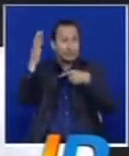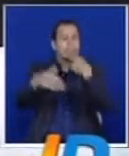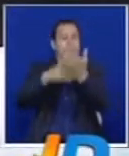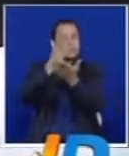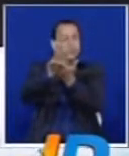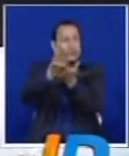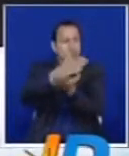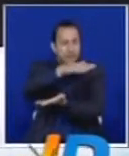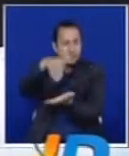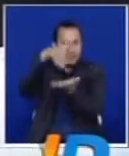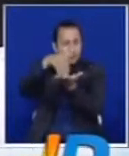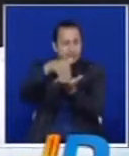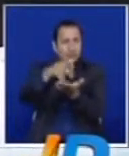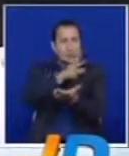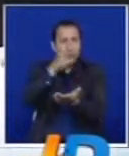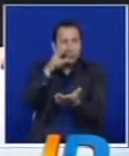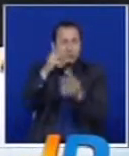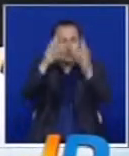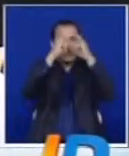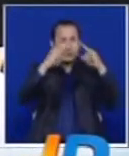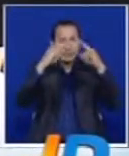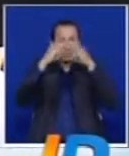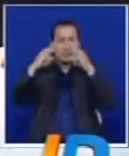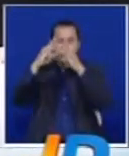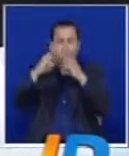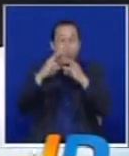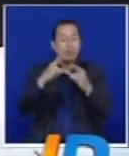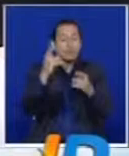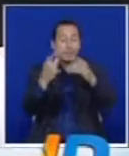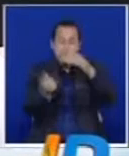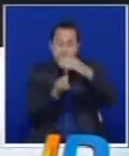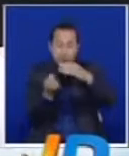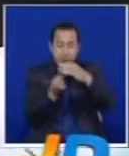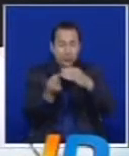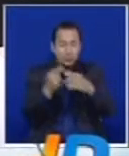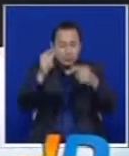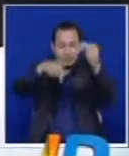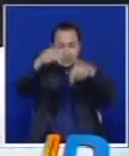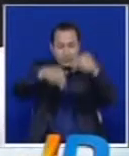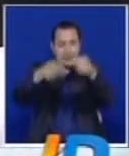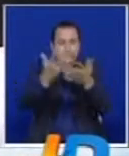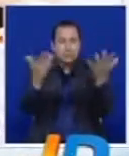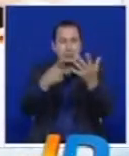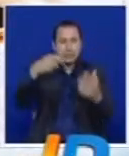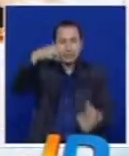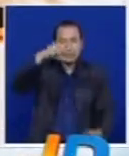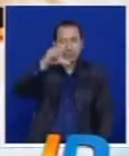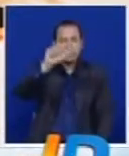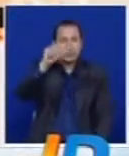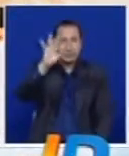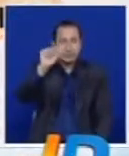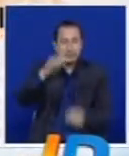centro rural que se llama Los Kioscos Biodigital en el corregimiento de La Plata en Buenaventura.